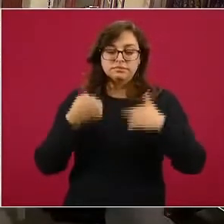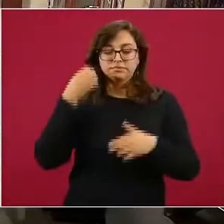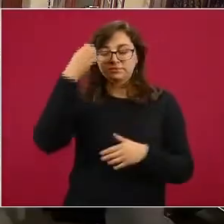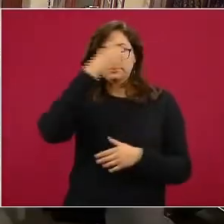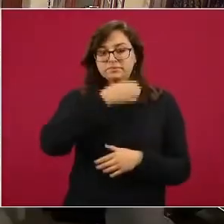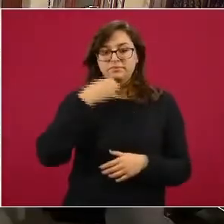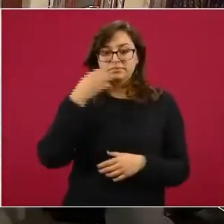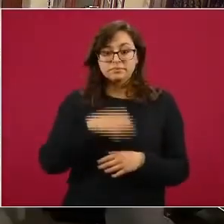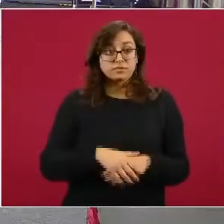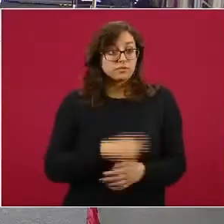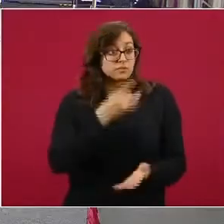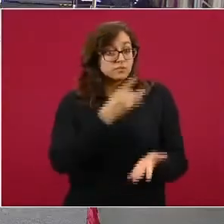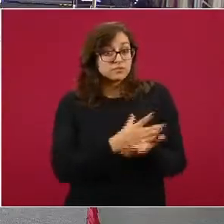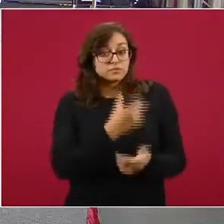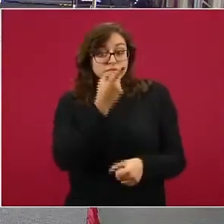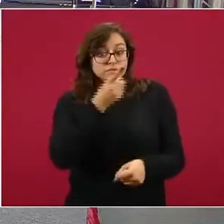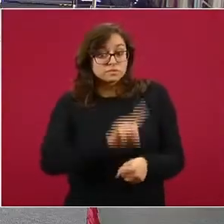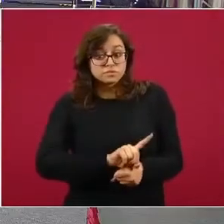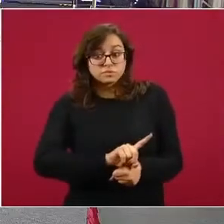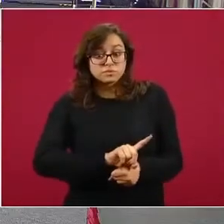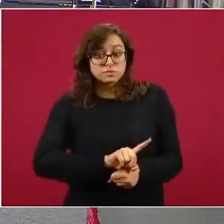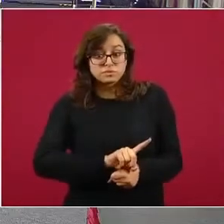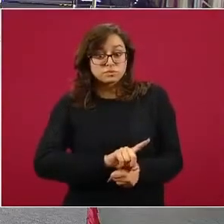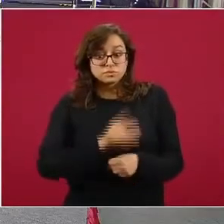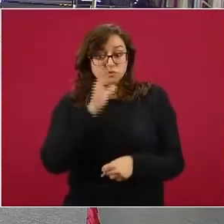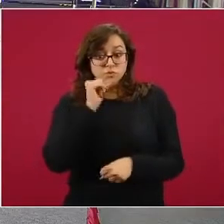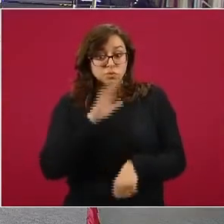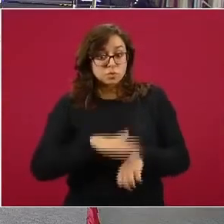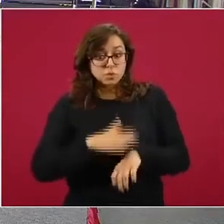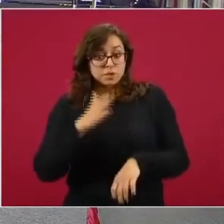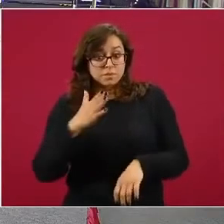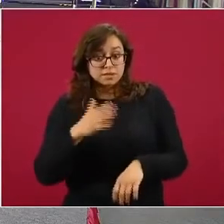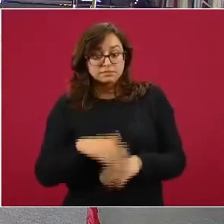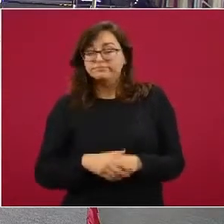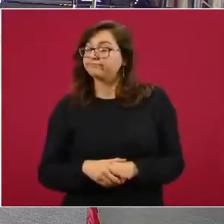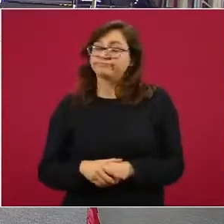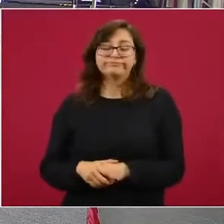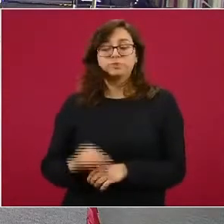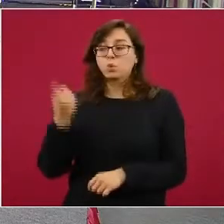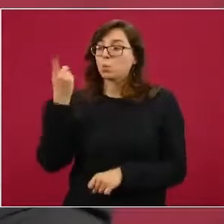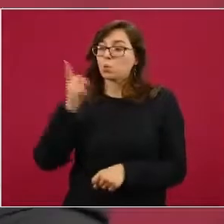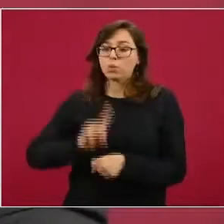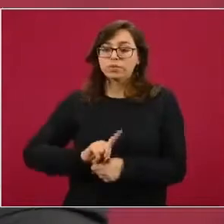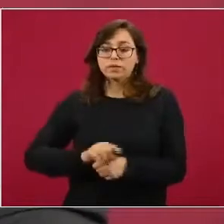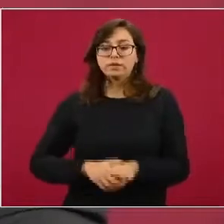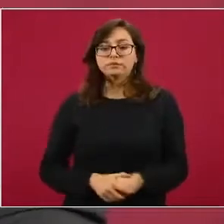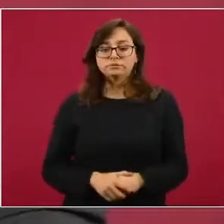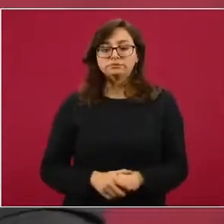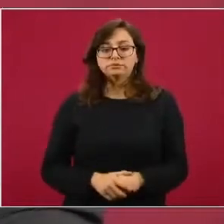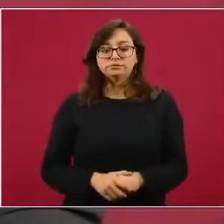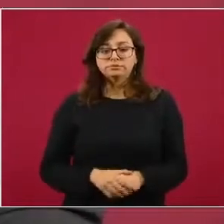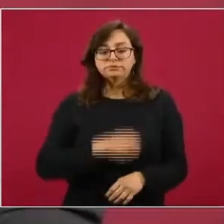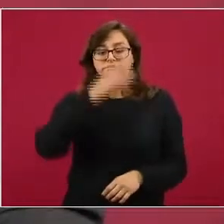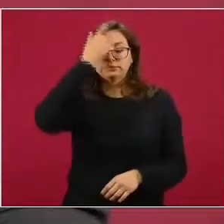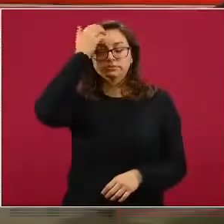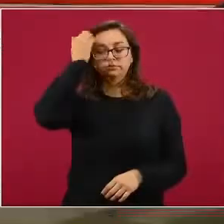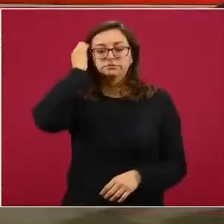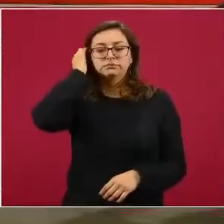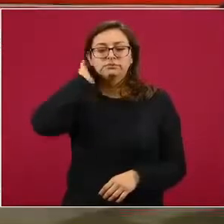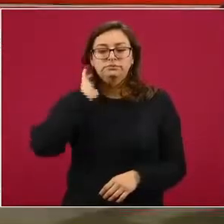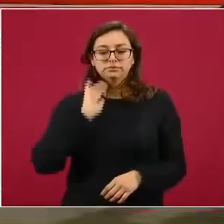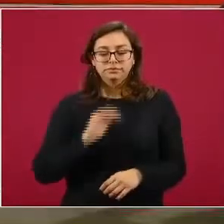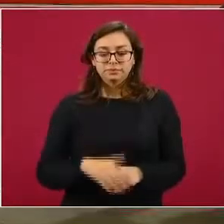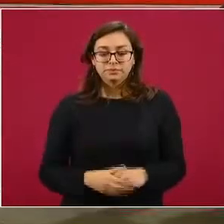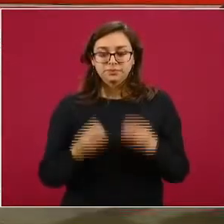Solamente un día de plazo, no puede ser más. Sí, un día. El protocolo lo tenemos contemplado en un día. Muchas gracias.